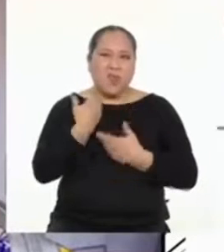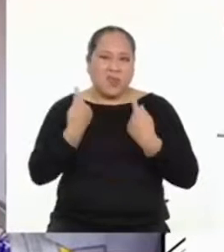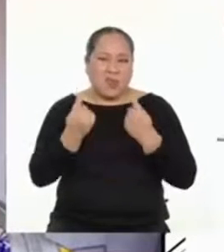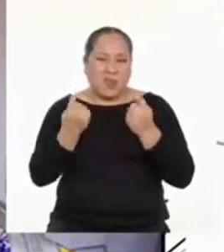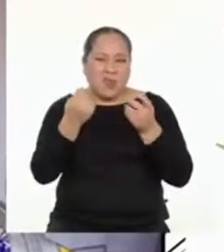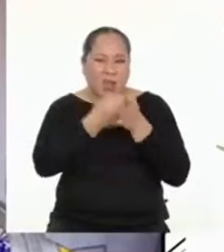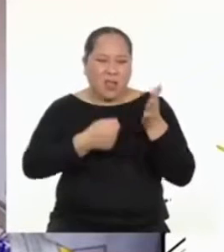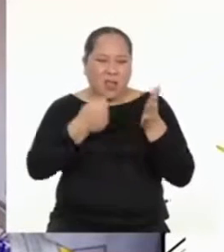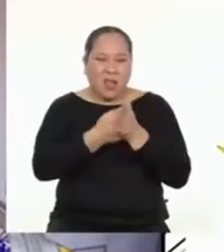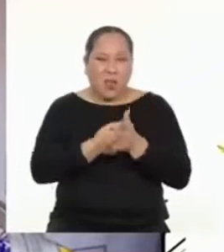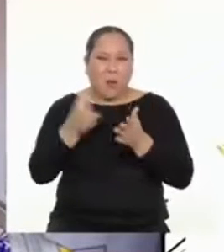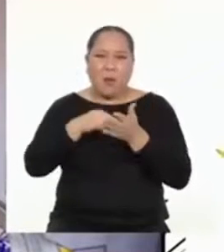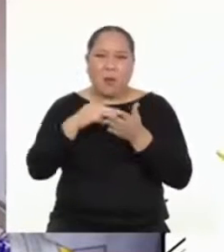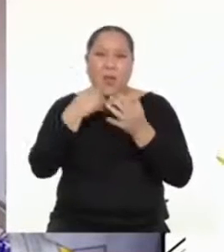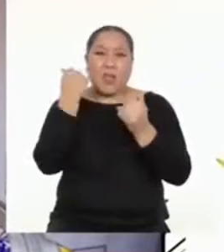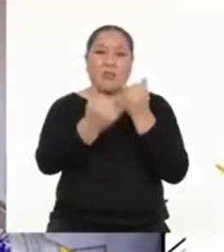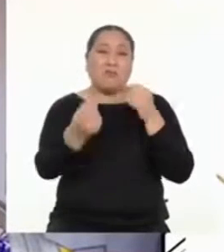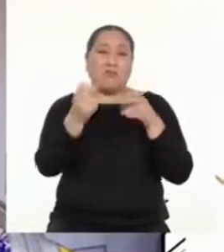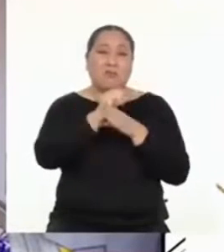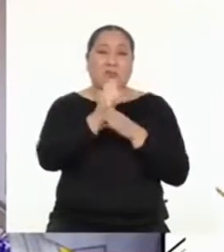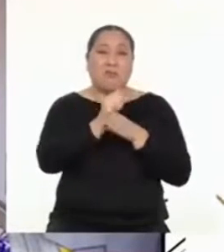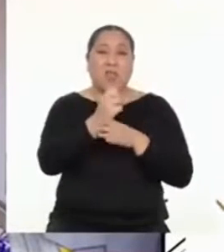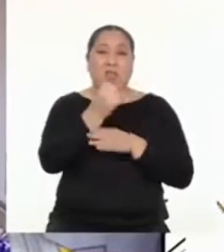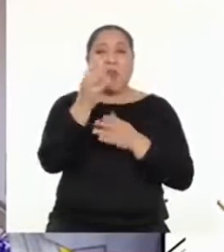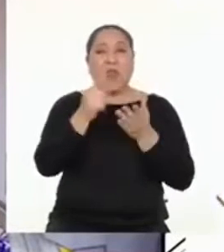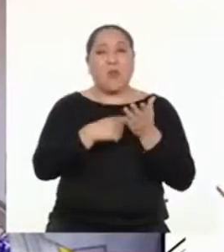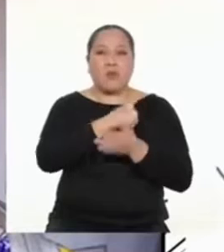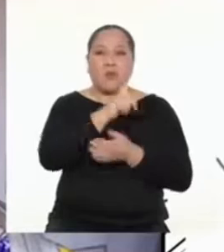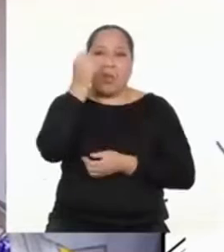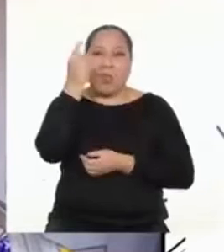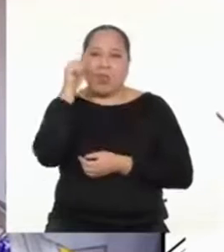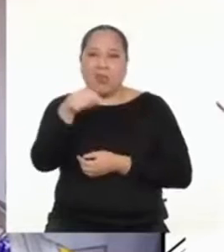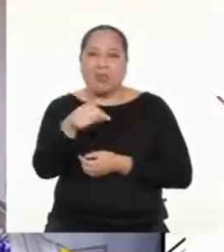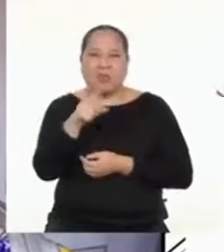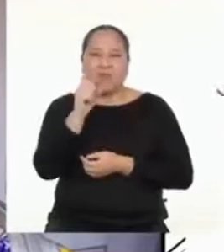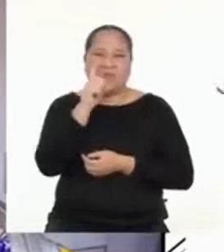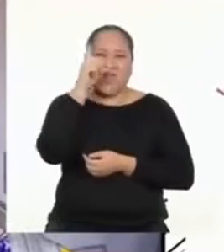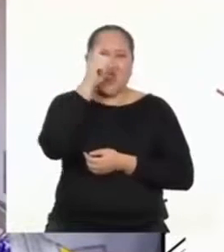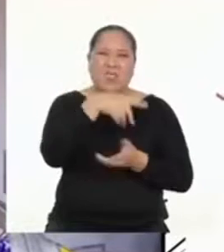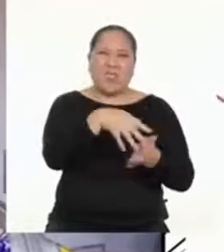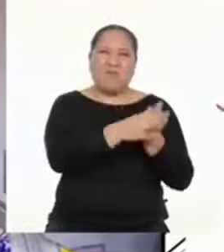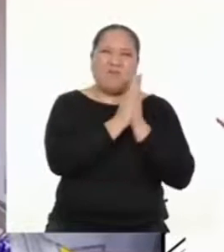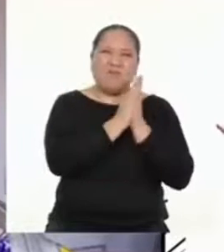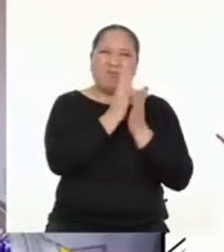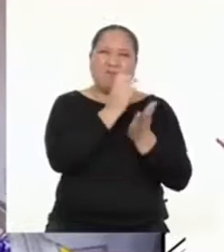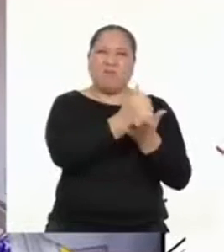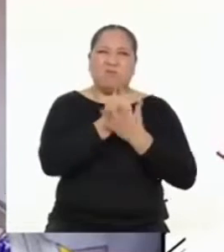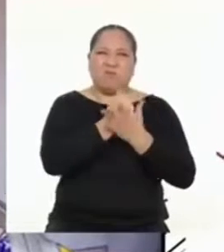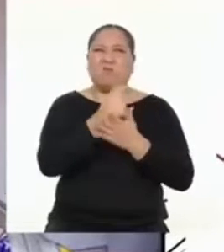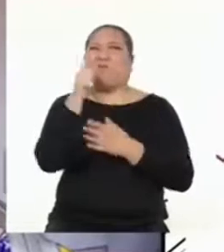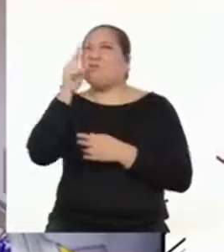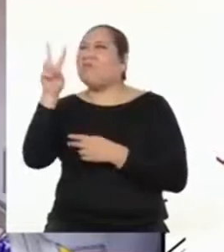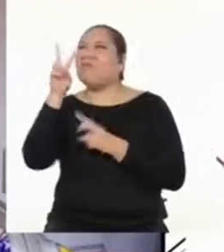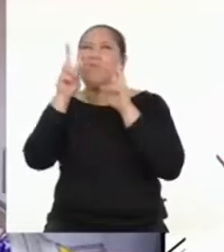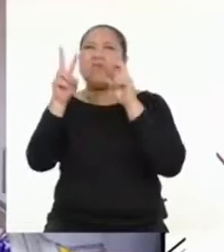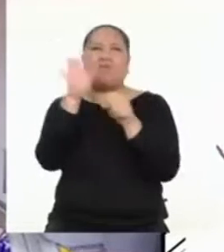de esforzar mucho más que antes para completar mis tareas. Porque en ocasiones no entiendo algo y me cuesta pedir apoyo a mis papás o hermanos ya que los veo